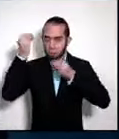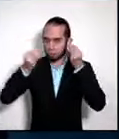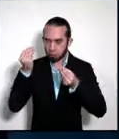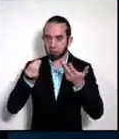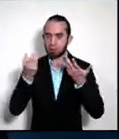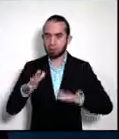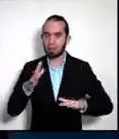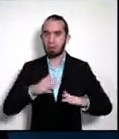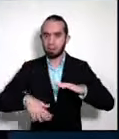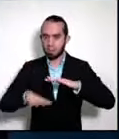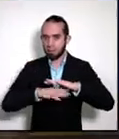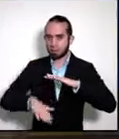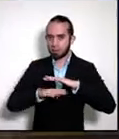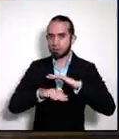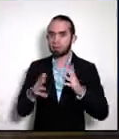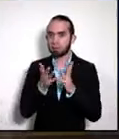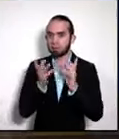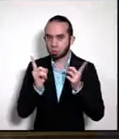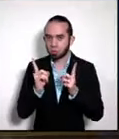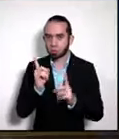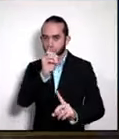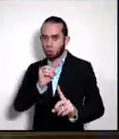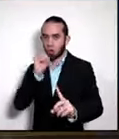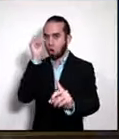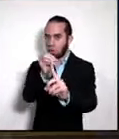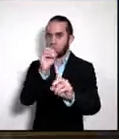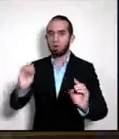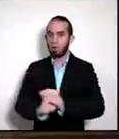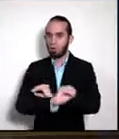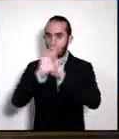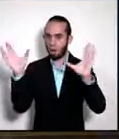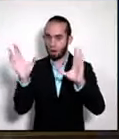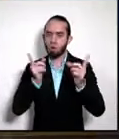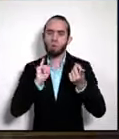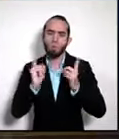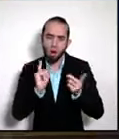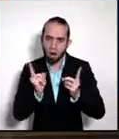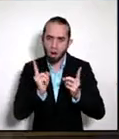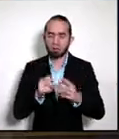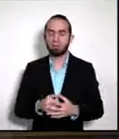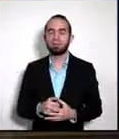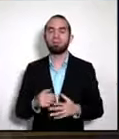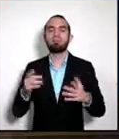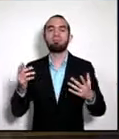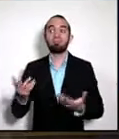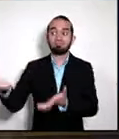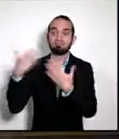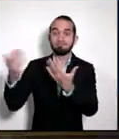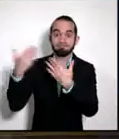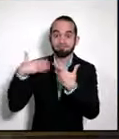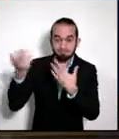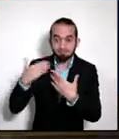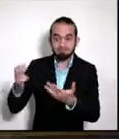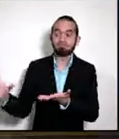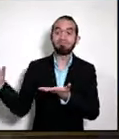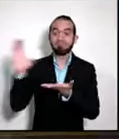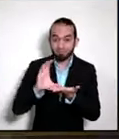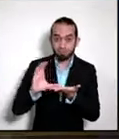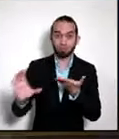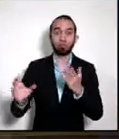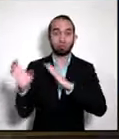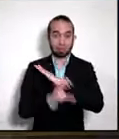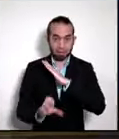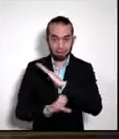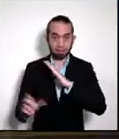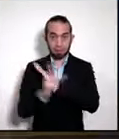principalmente en un objetivo claro que es potenciar la atracción de inversión extranjera al país